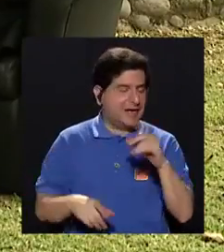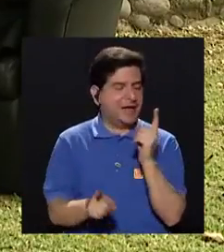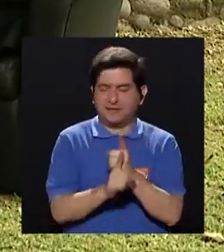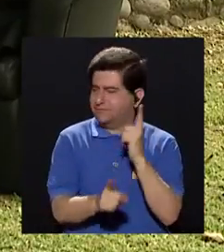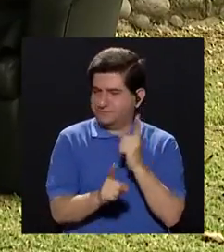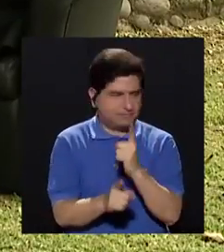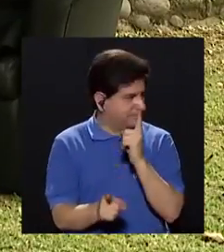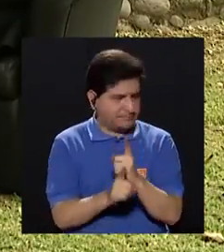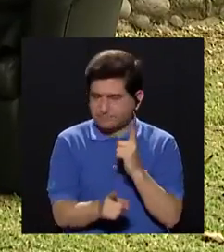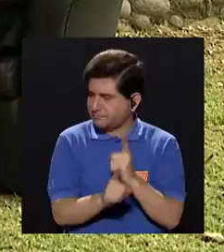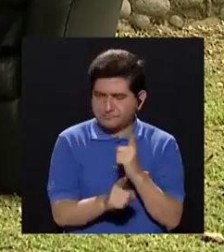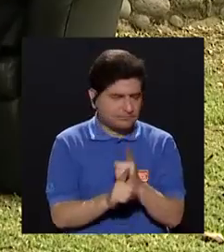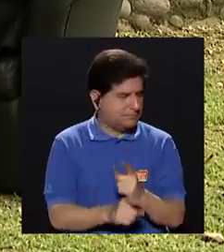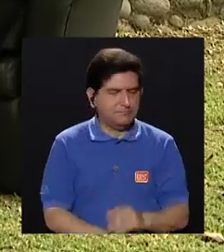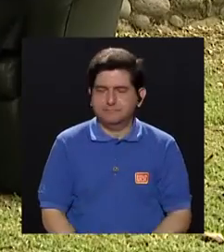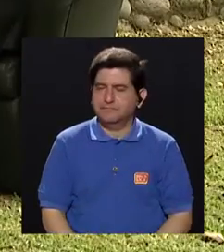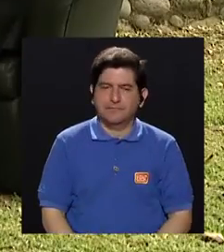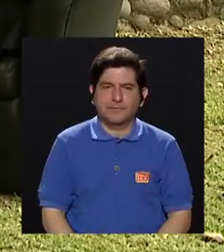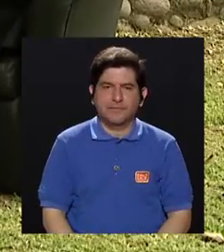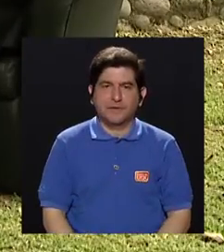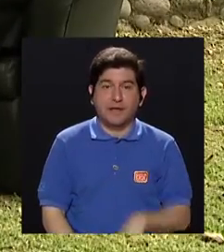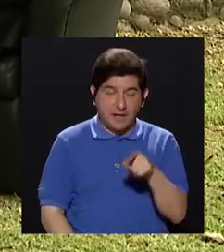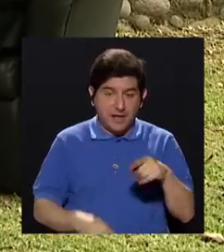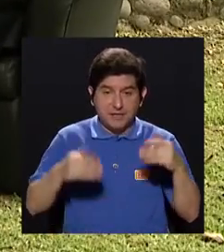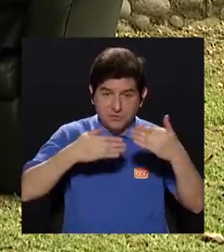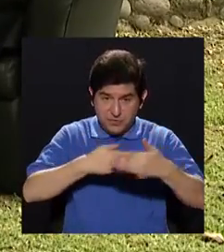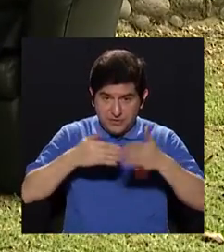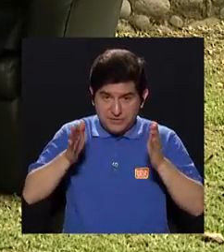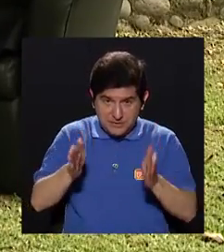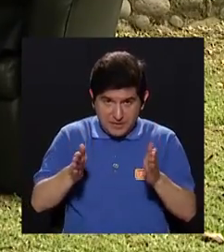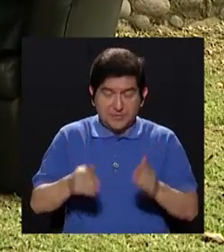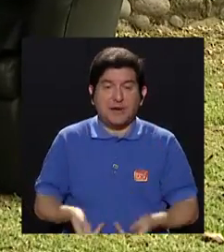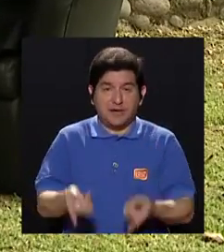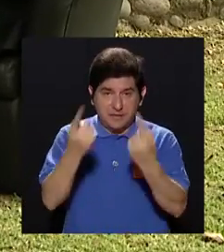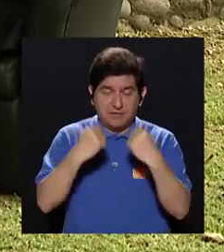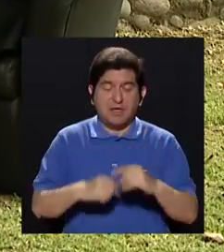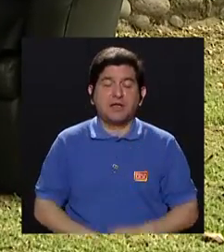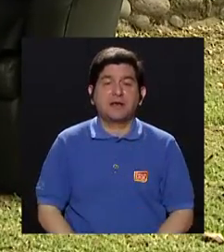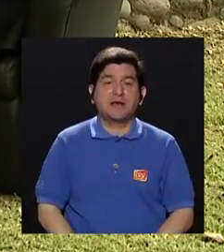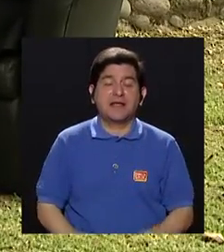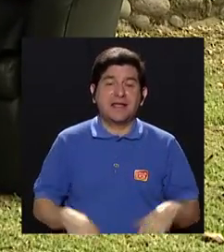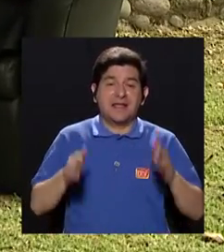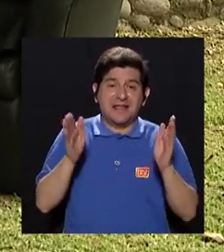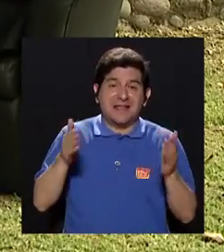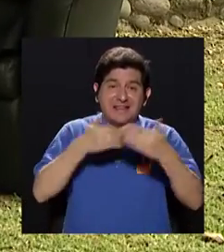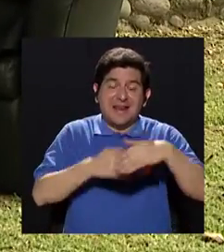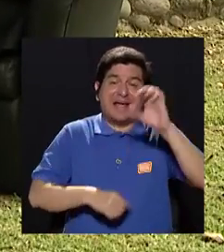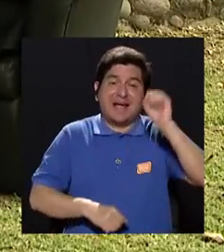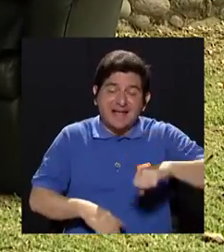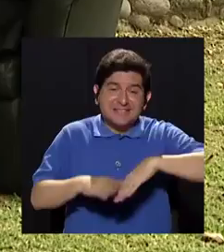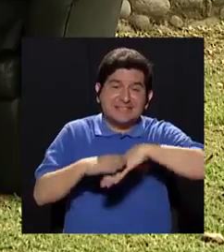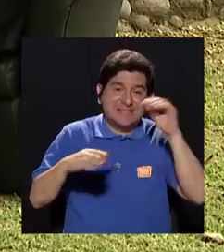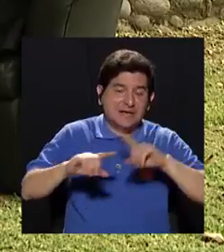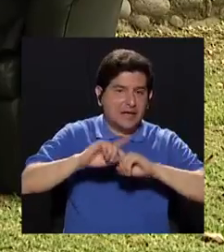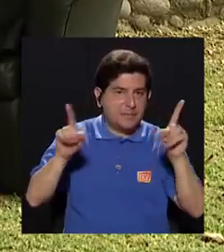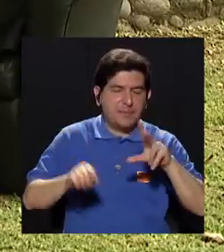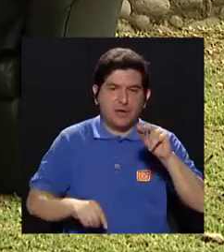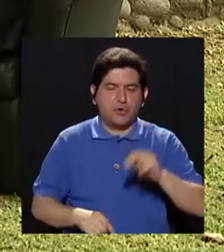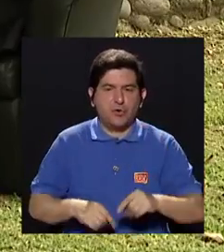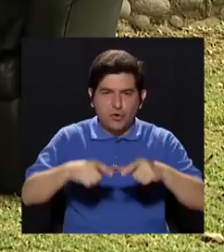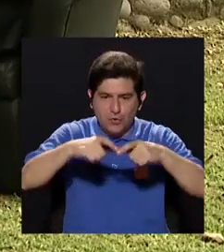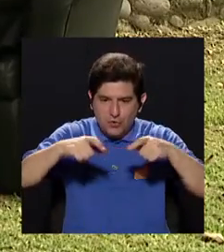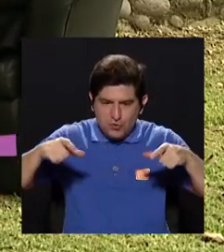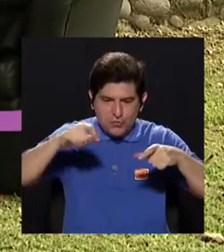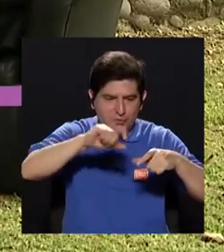adecuado. Sin el empaquecito. Sin el empaque en el que viene, ¿verdad? Se pueden sacar de la caja, pero no del empaquecito primario donde uno